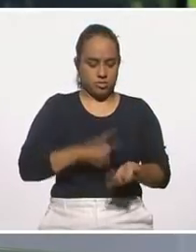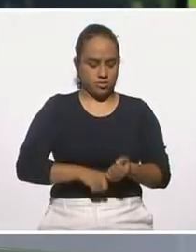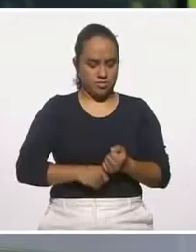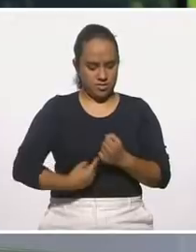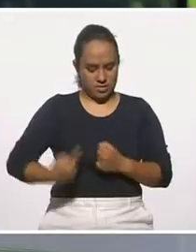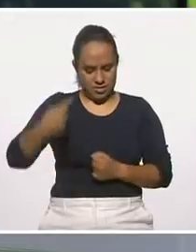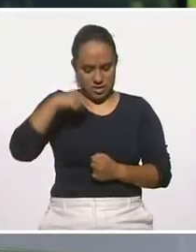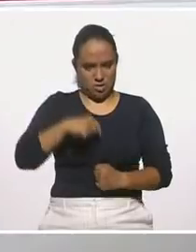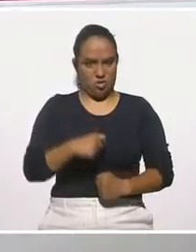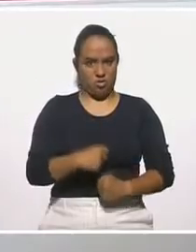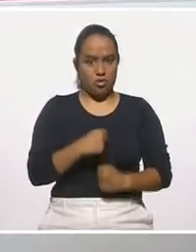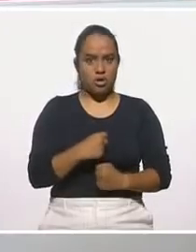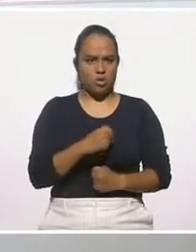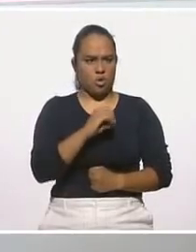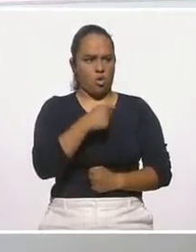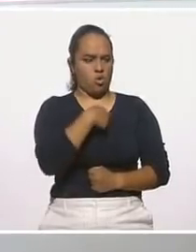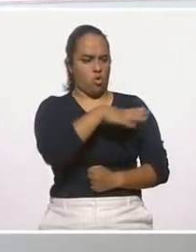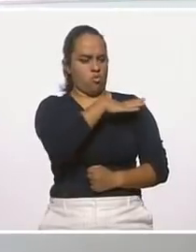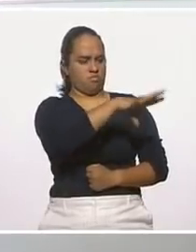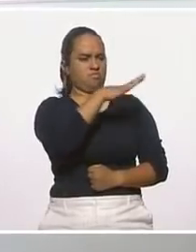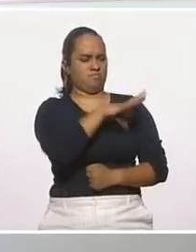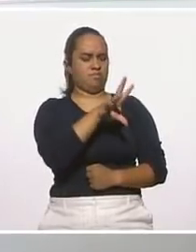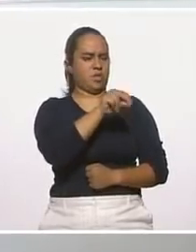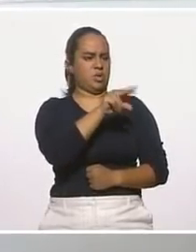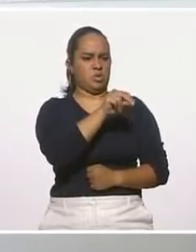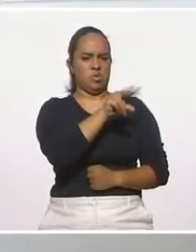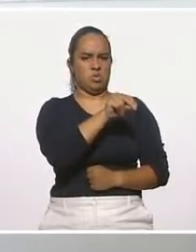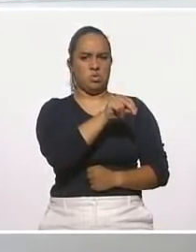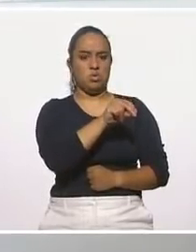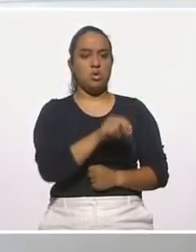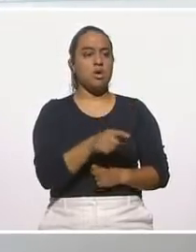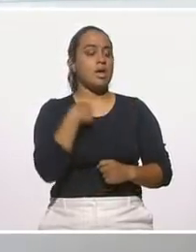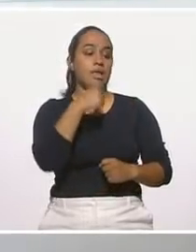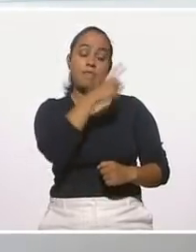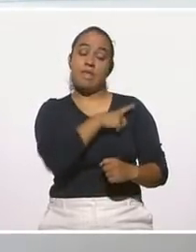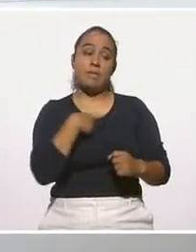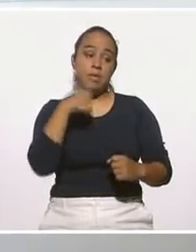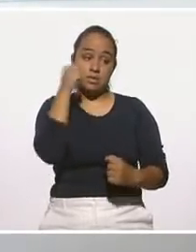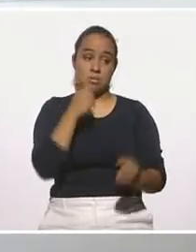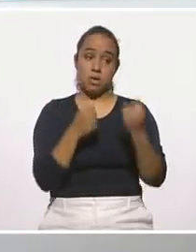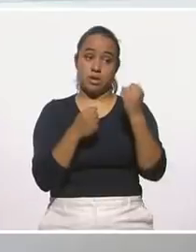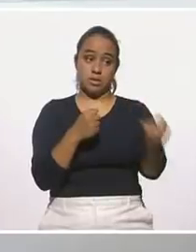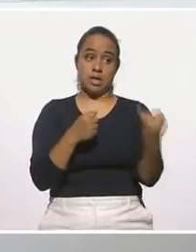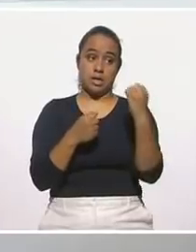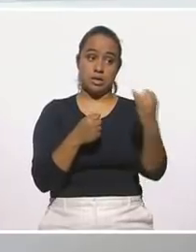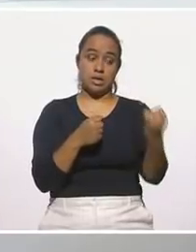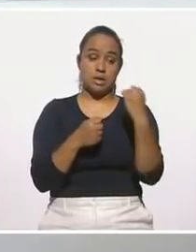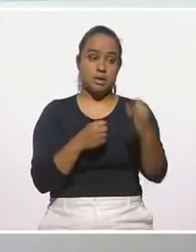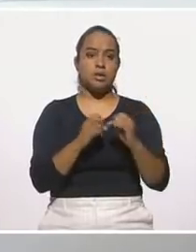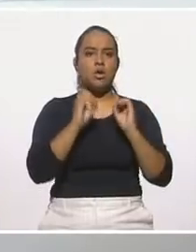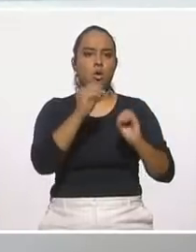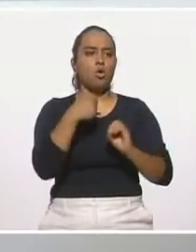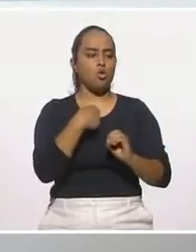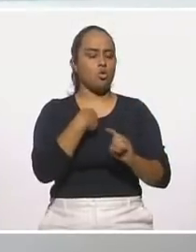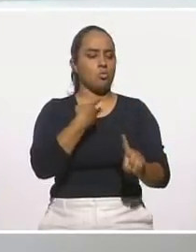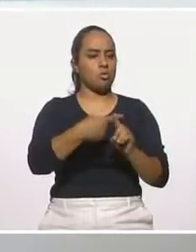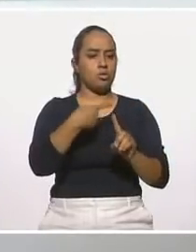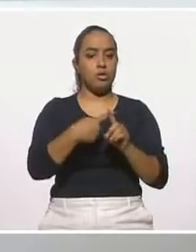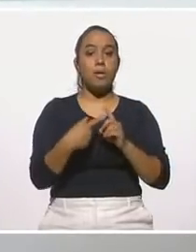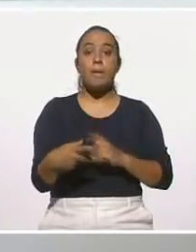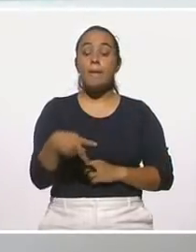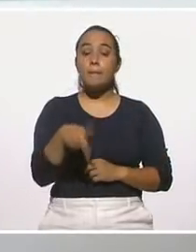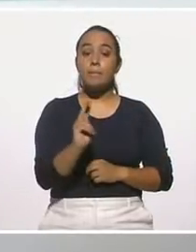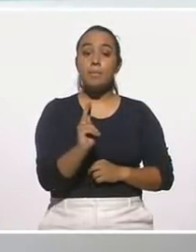o que está resistiendo, o que quiere siempre el sí en la vida, o que es un optimista, pero que